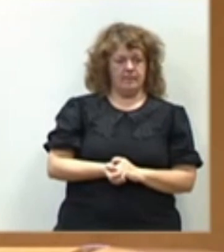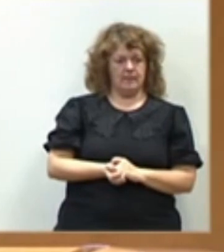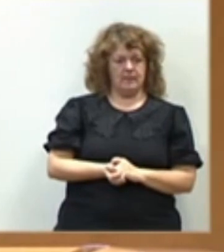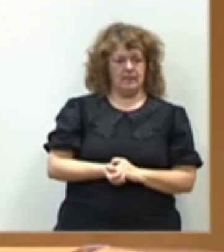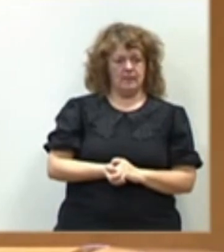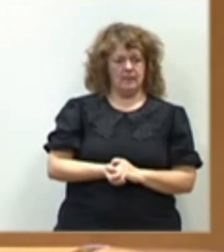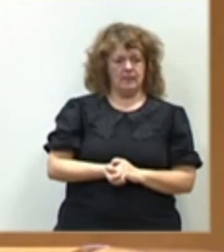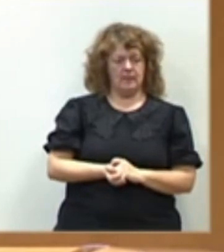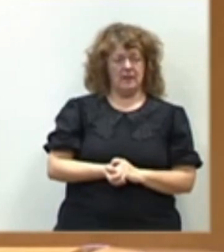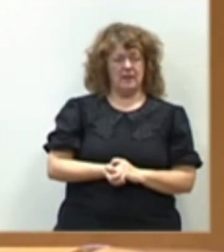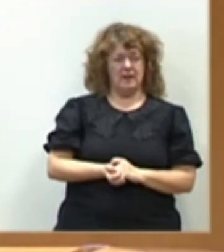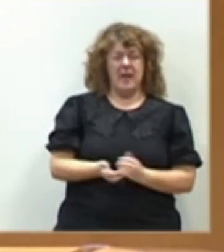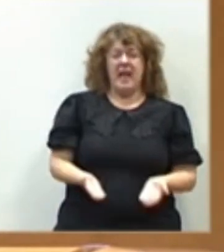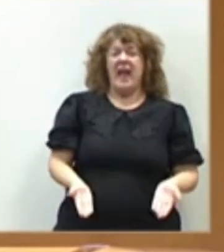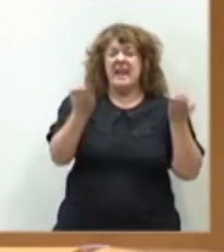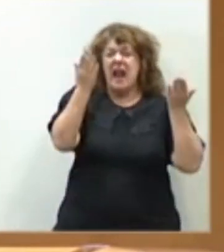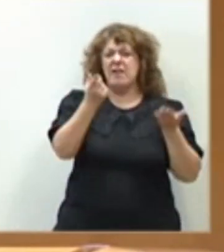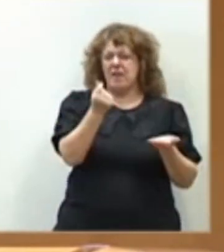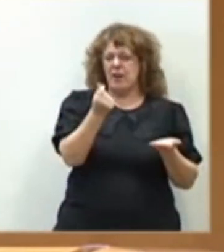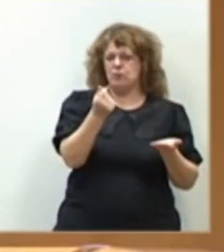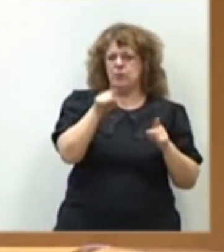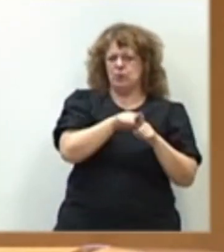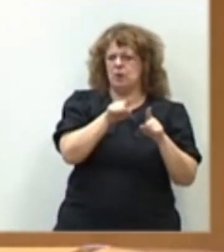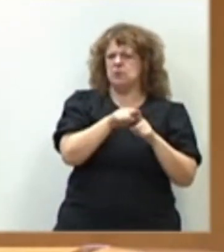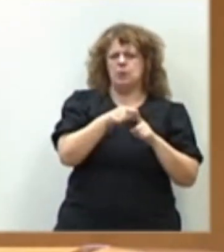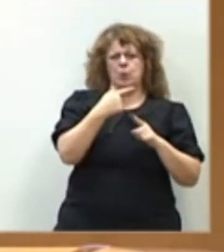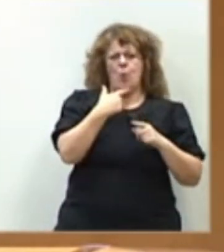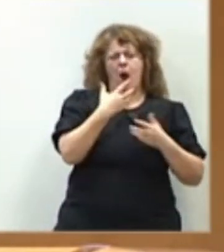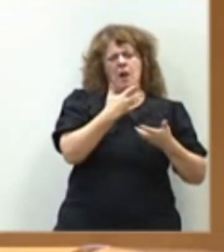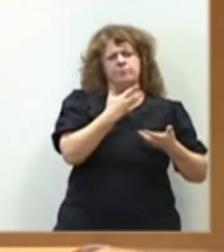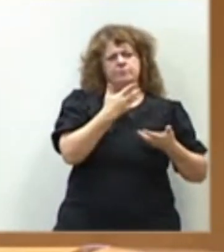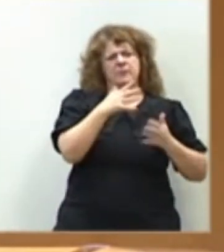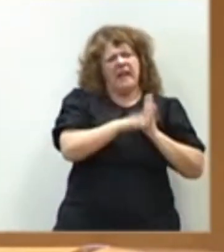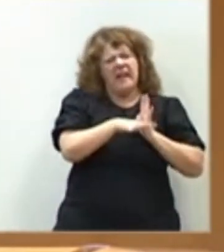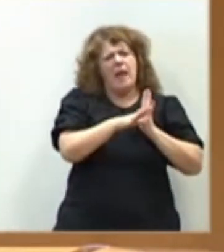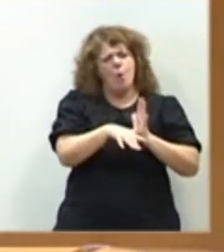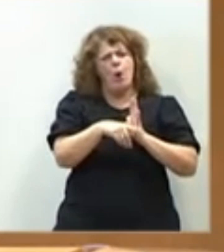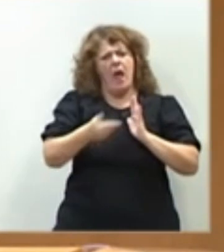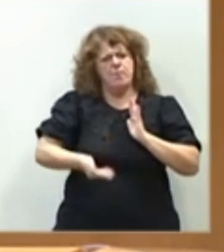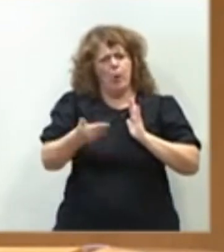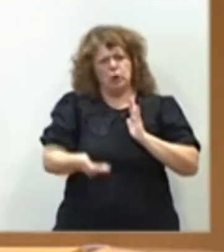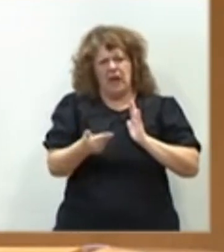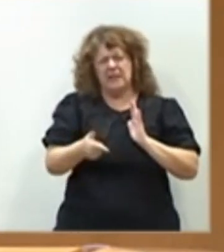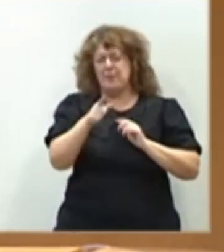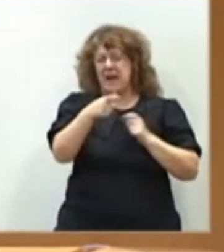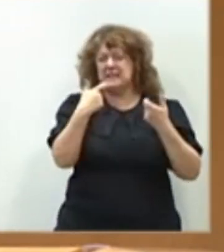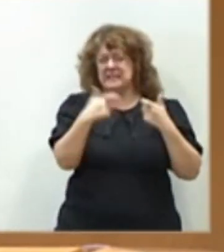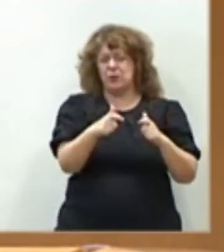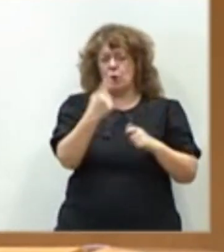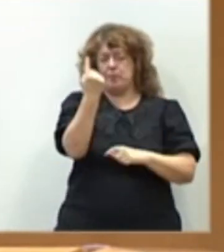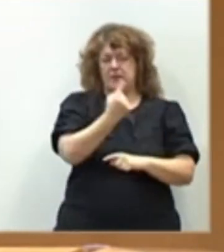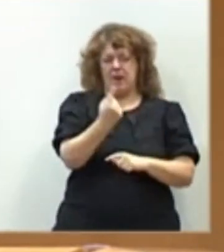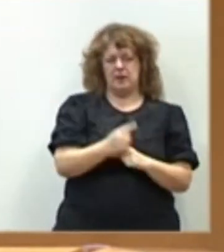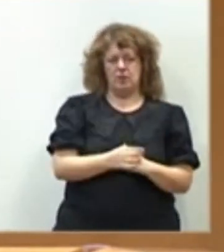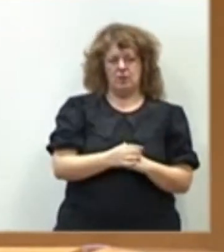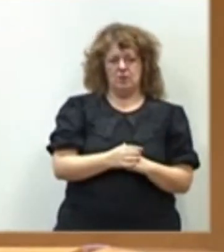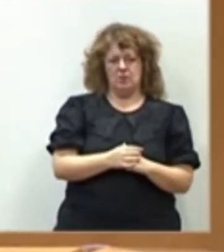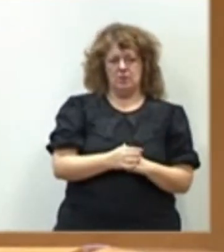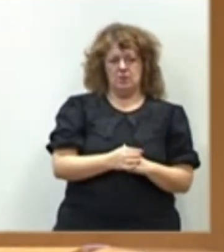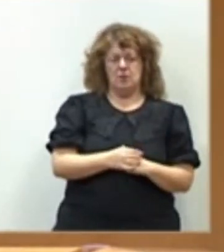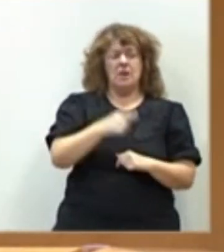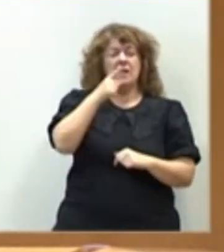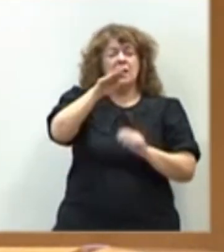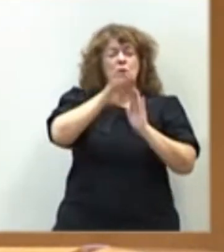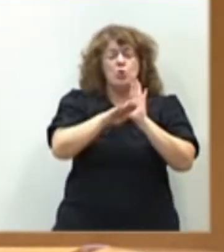El alza de los precios es una rémora importantísima también para este sector, para el sector primario, y una de las